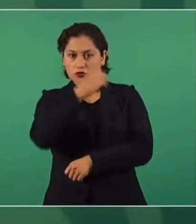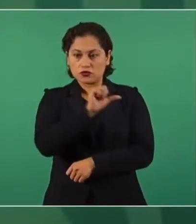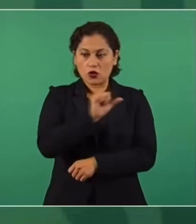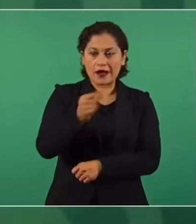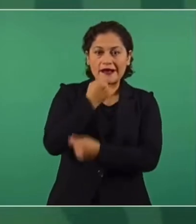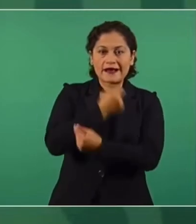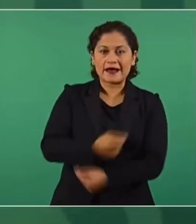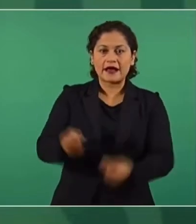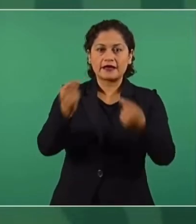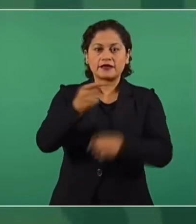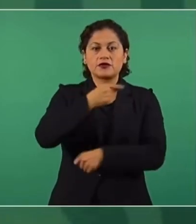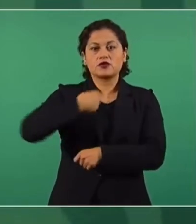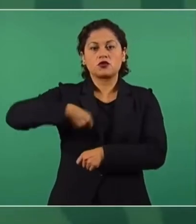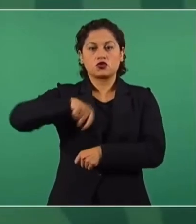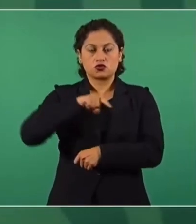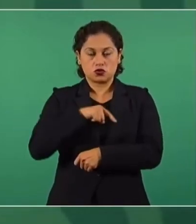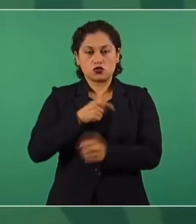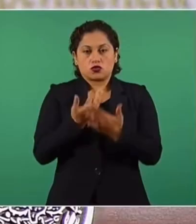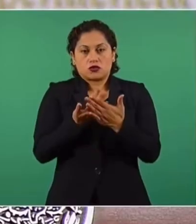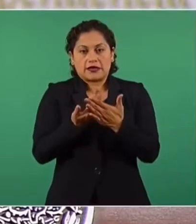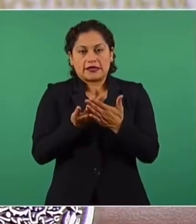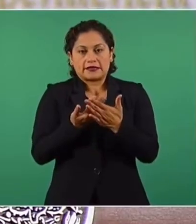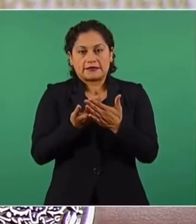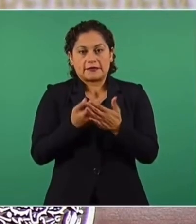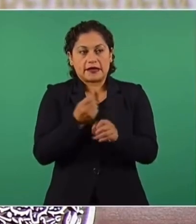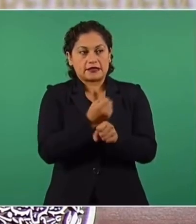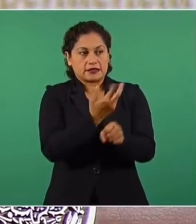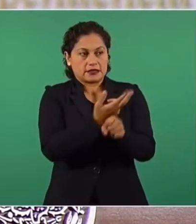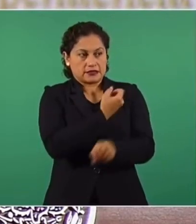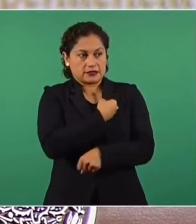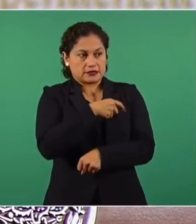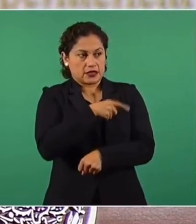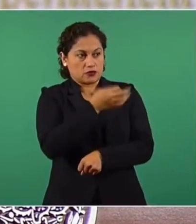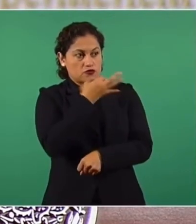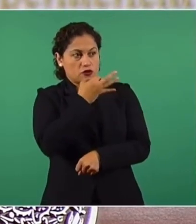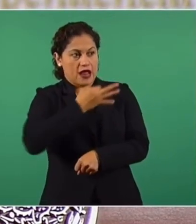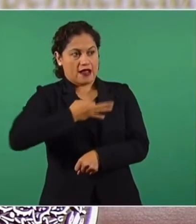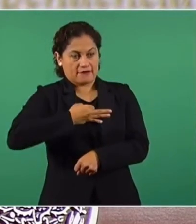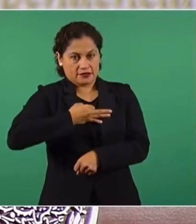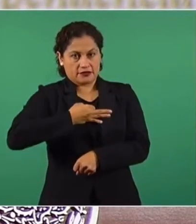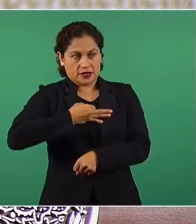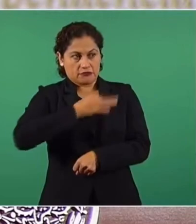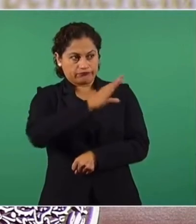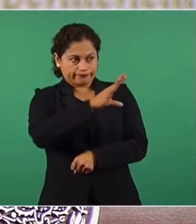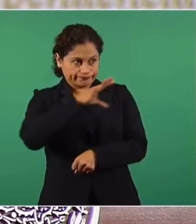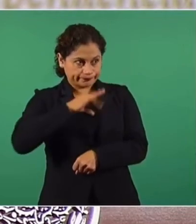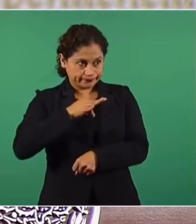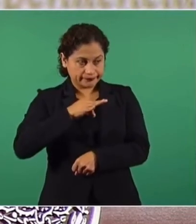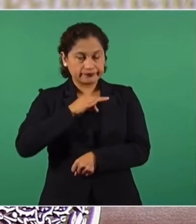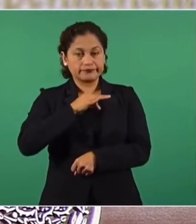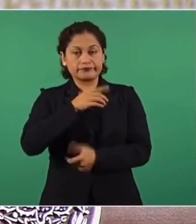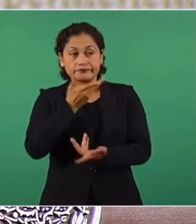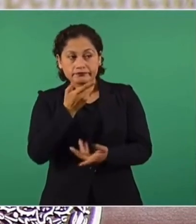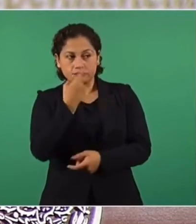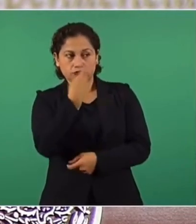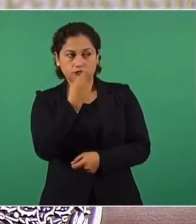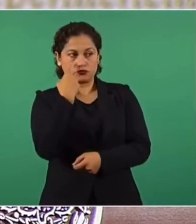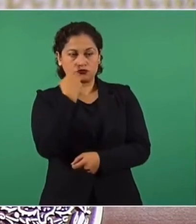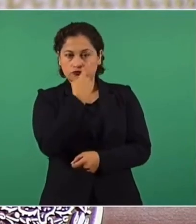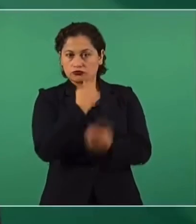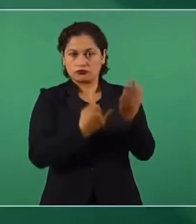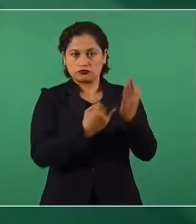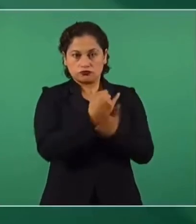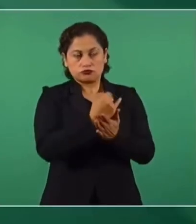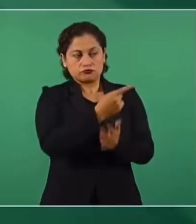secretaría, estaremos atentos a las indicaciones que nos dé la Secretaría de Salud, si lo consideran pertinente, bueno, y ellos nos